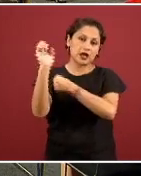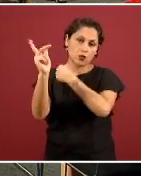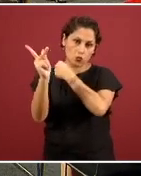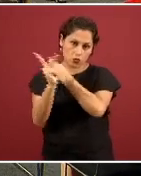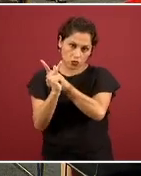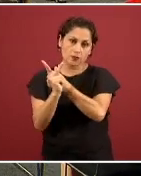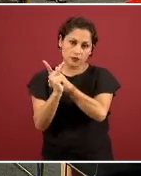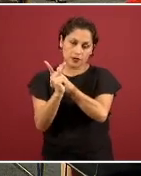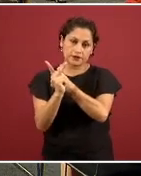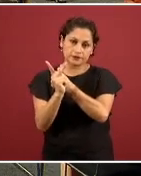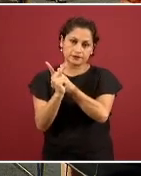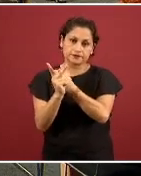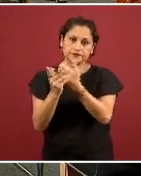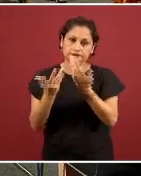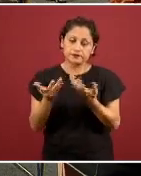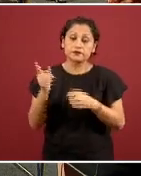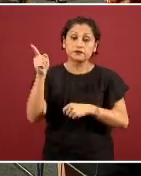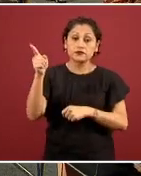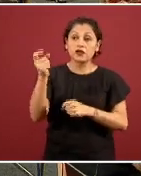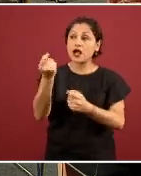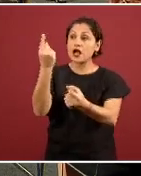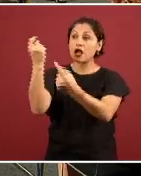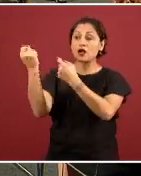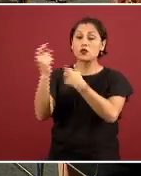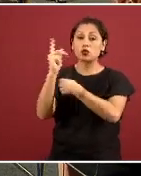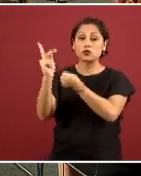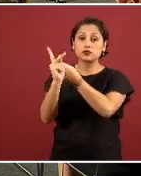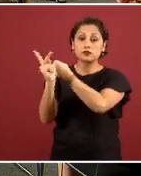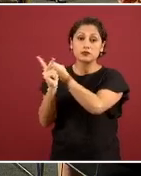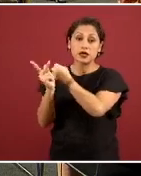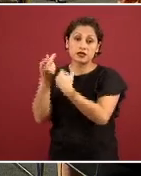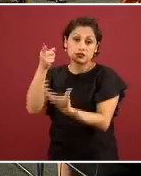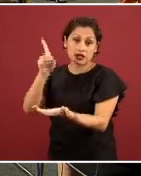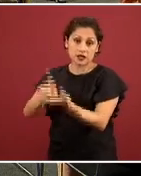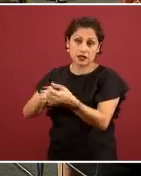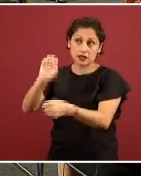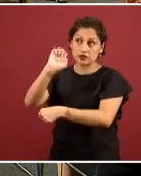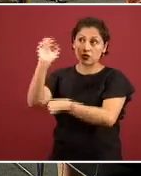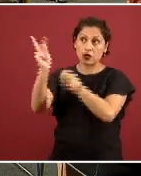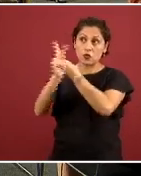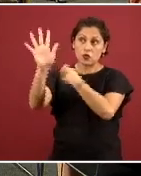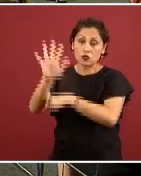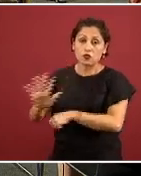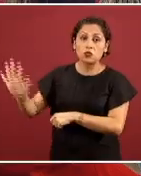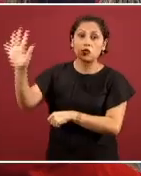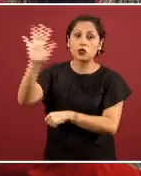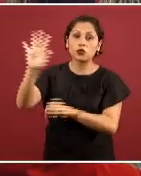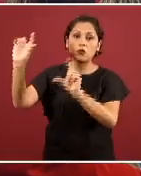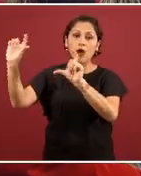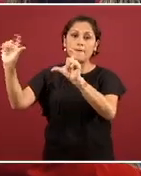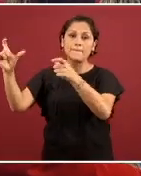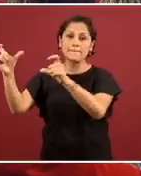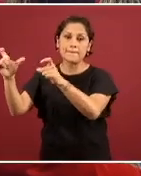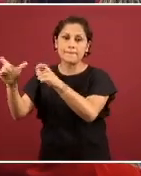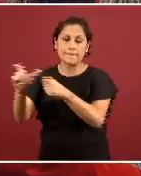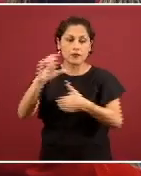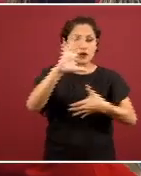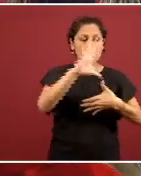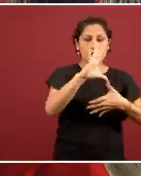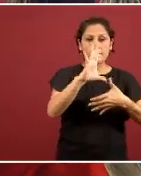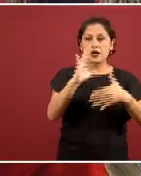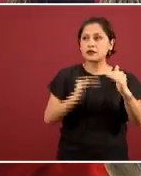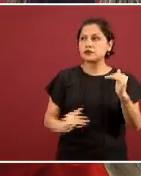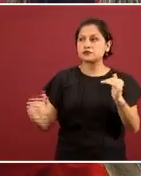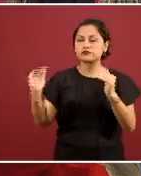ya a la disminución de transmisión en algunos países europeos, que habían iniciado la misma prácticamente hace cuatro o cinco